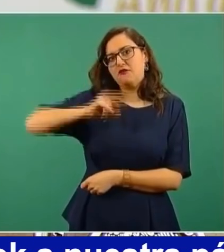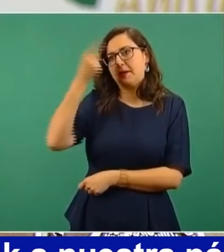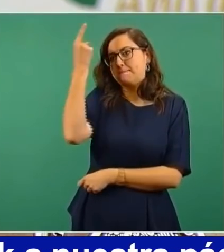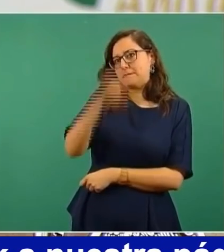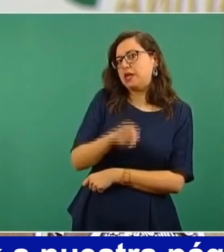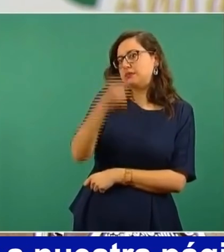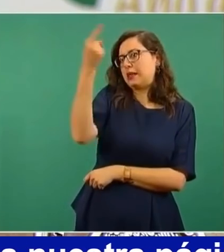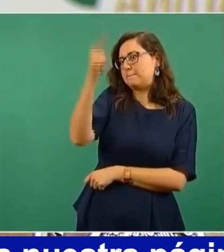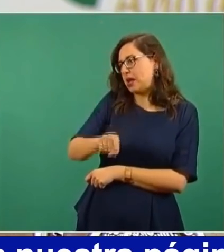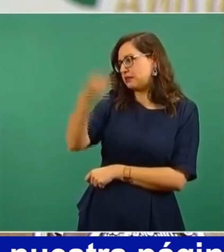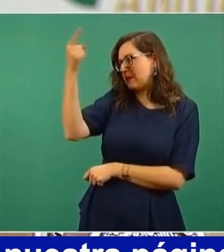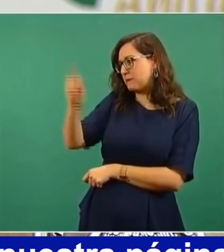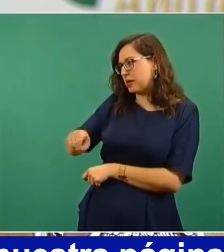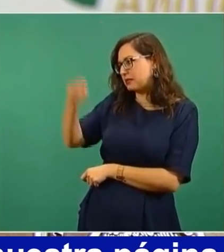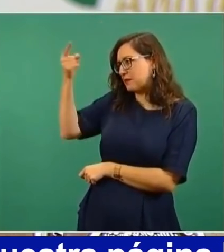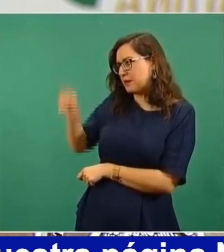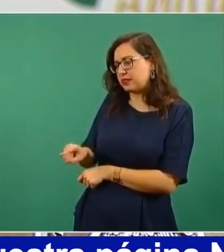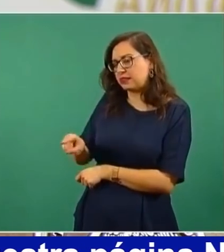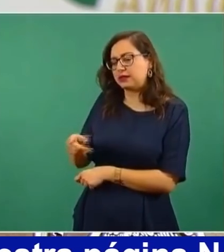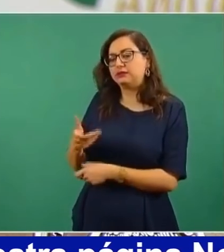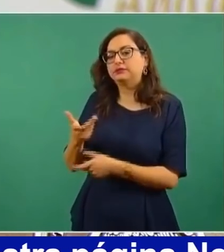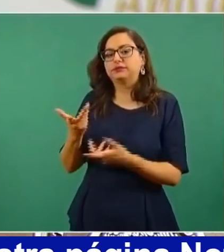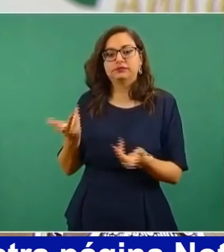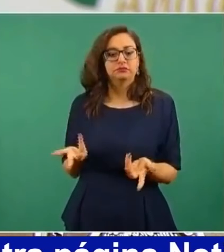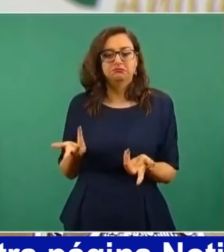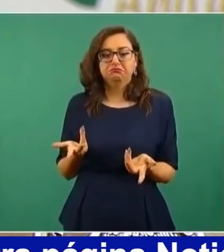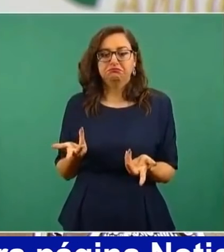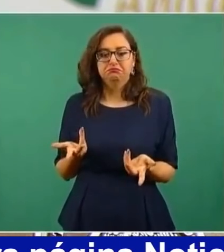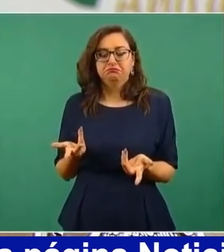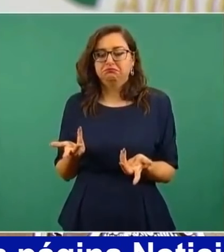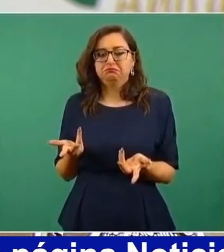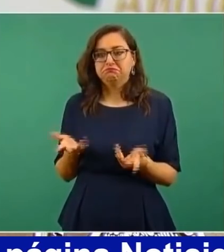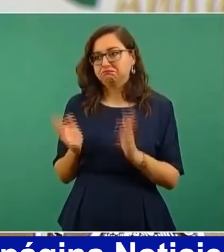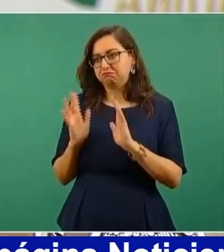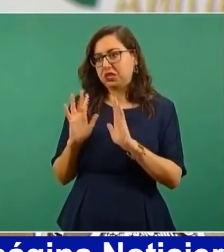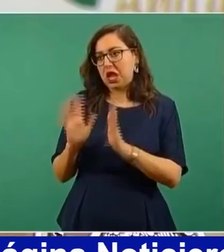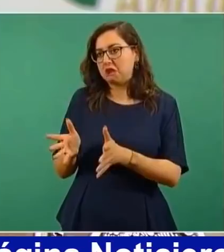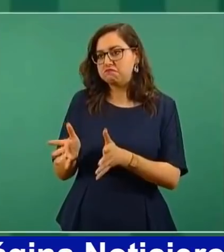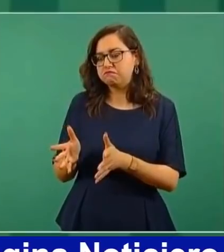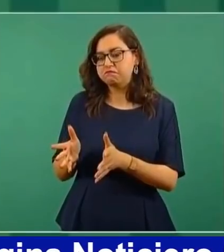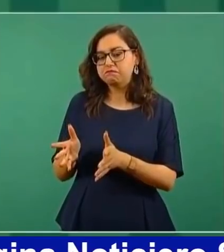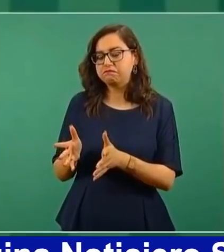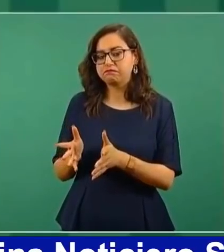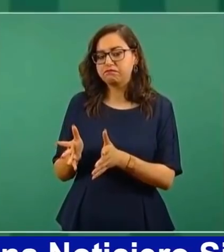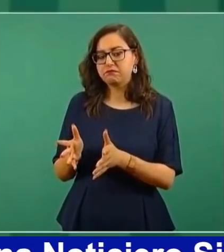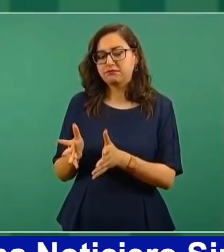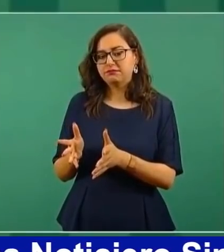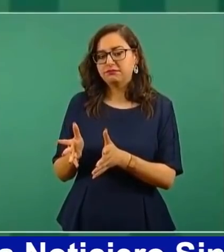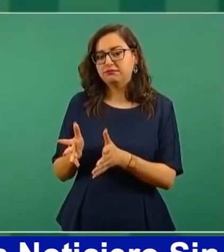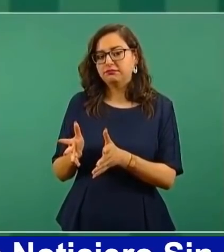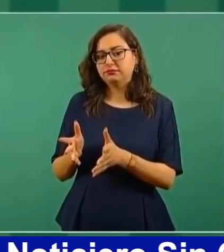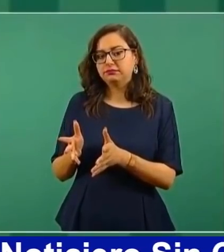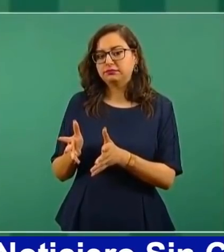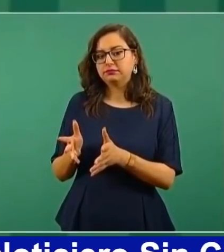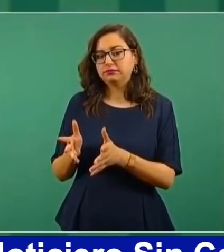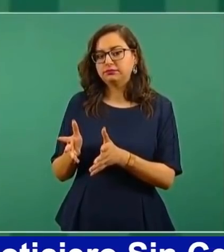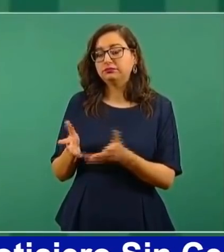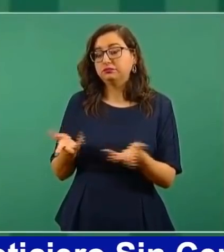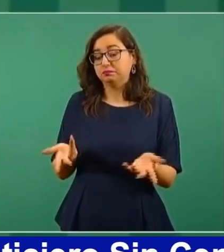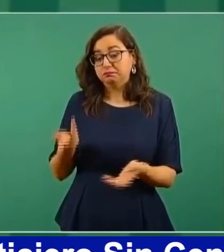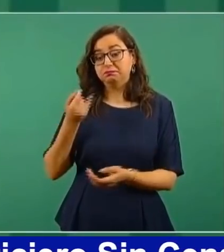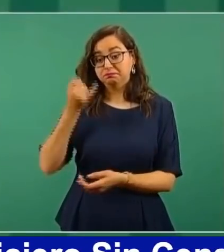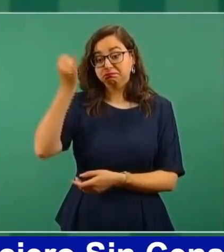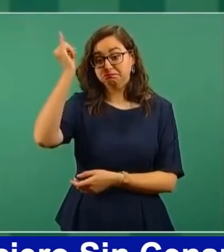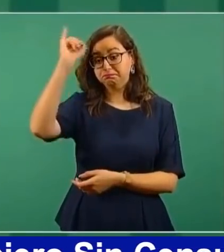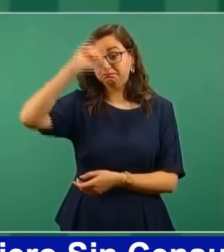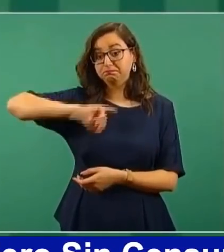Y se da la orden, estos jefes de